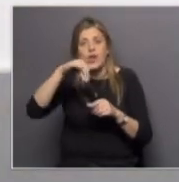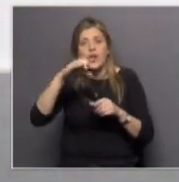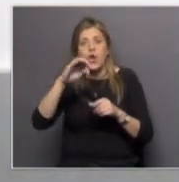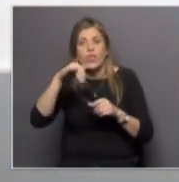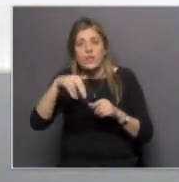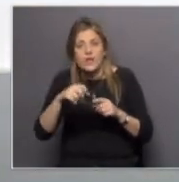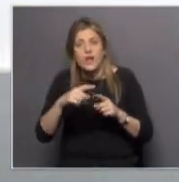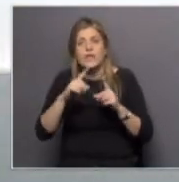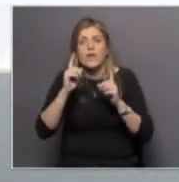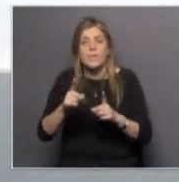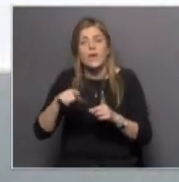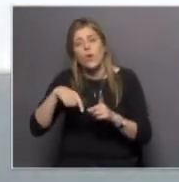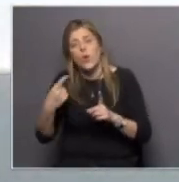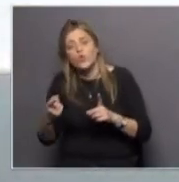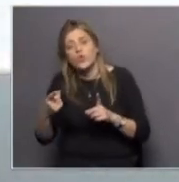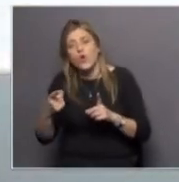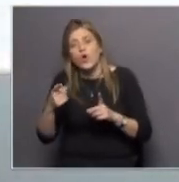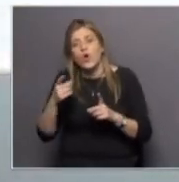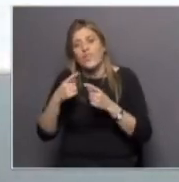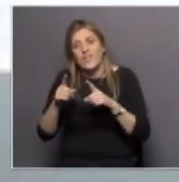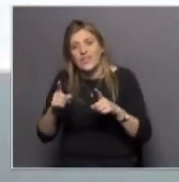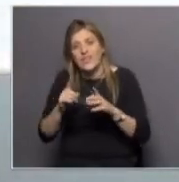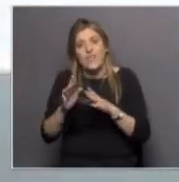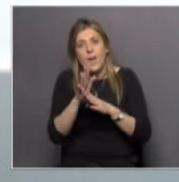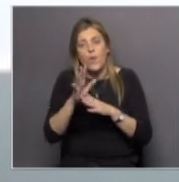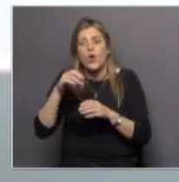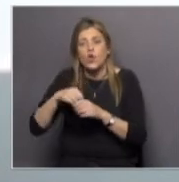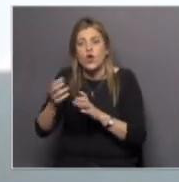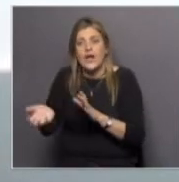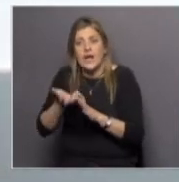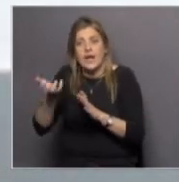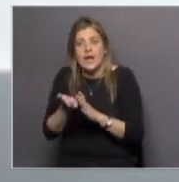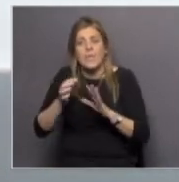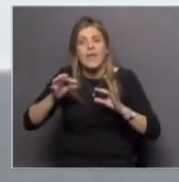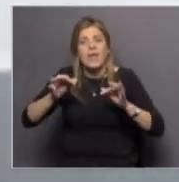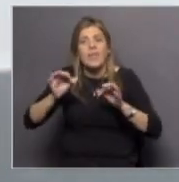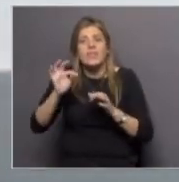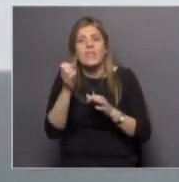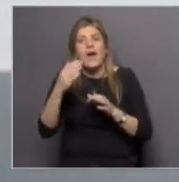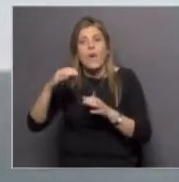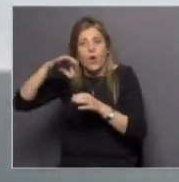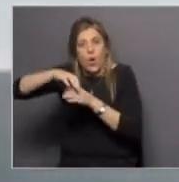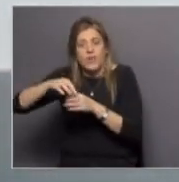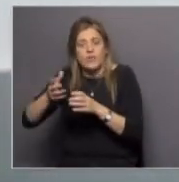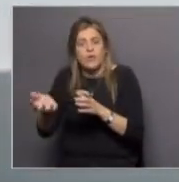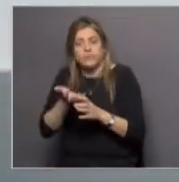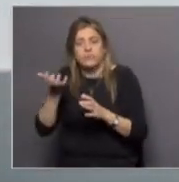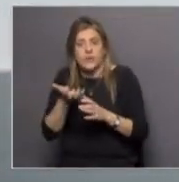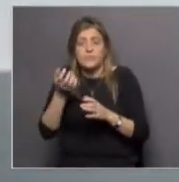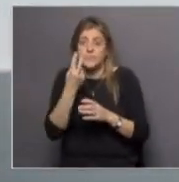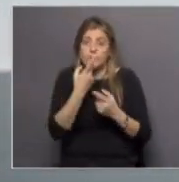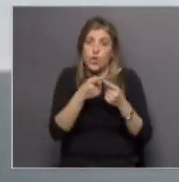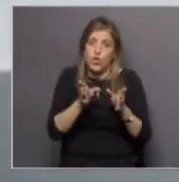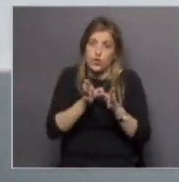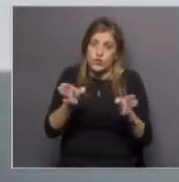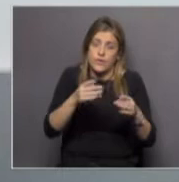y el otro que quema específicamente tabaco son dos dispositivos electrónicos para el consumo y lo que tiene preocupante